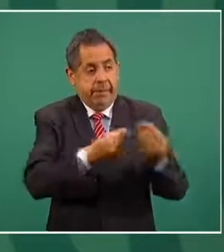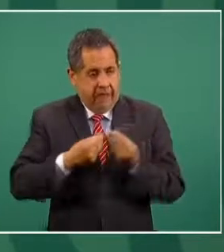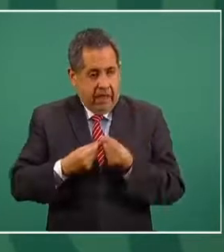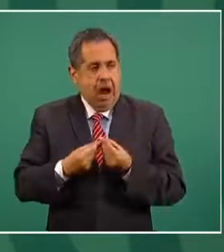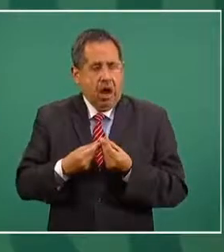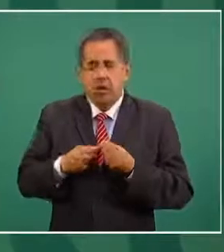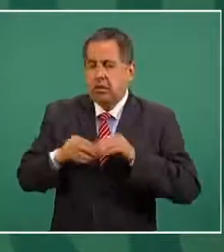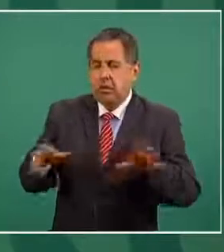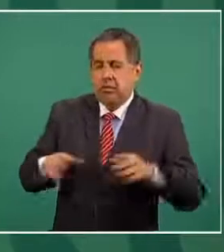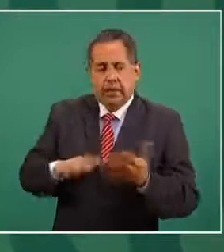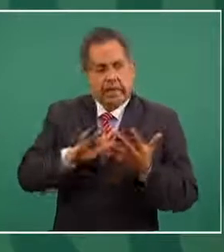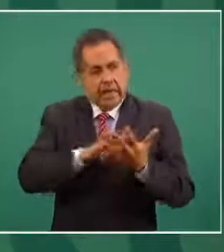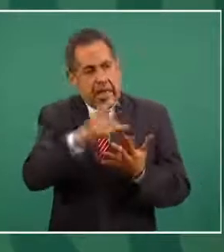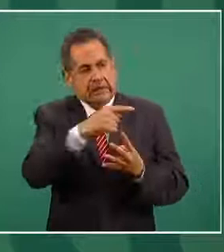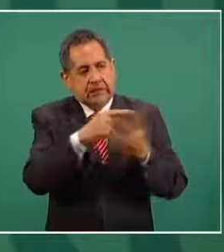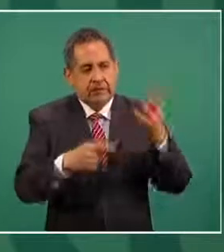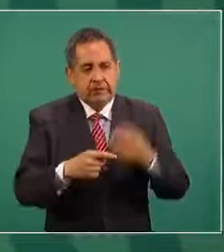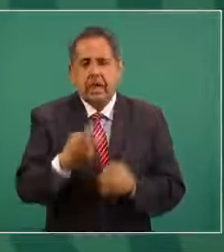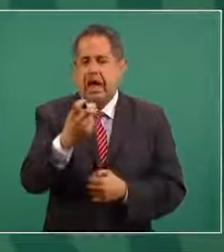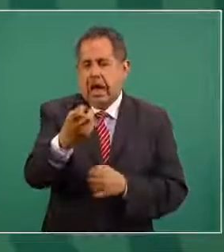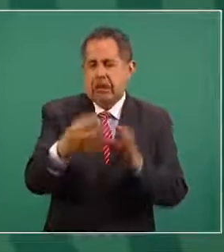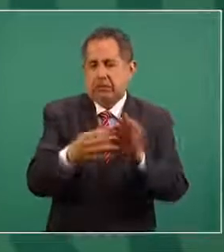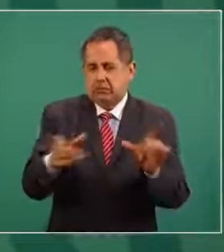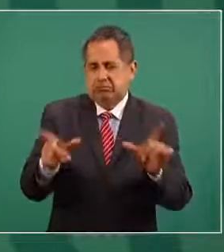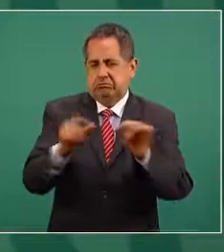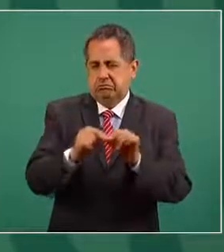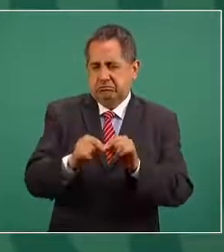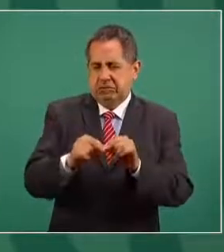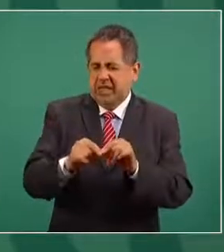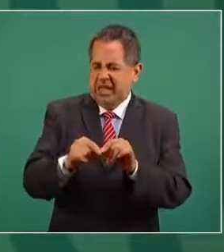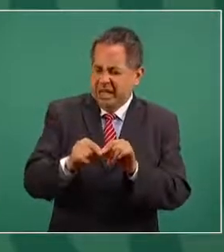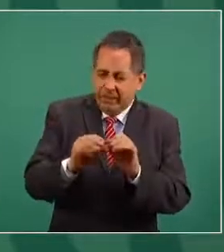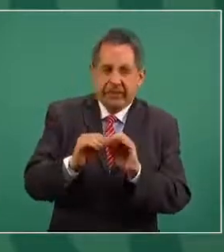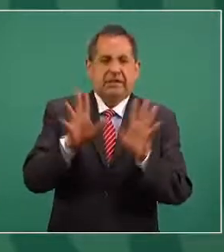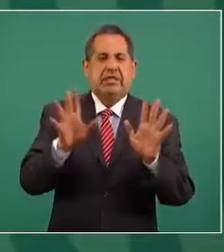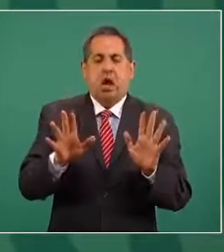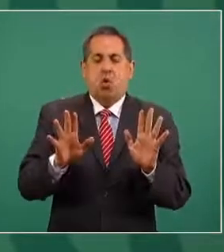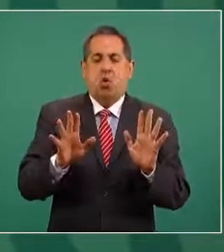Eso es lo que quería yo nada más aclarar.